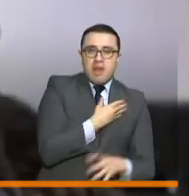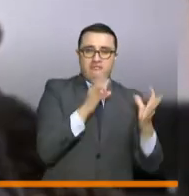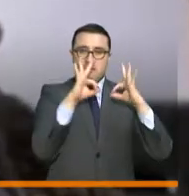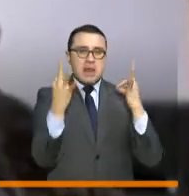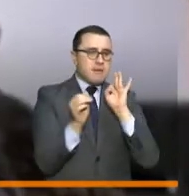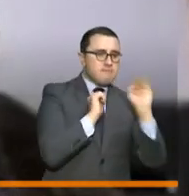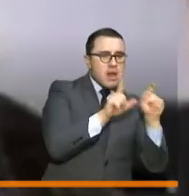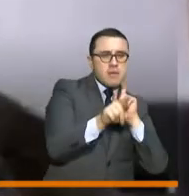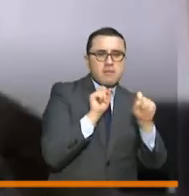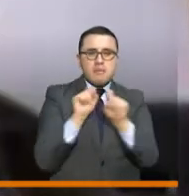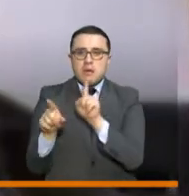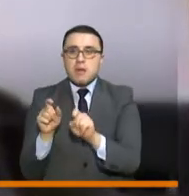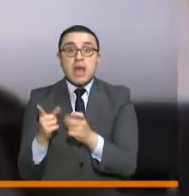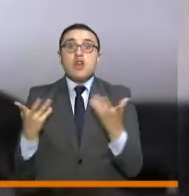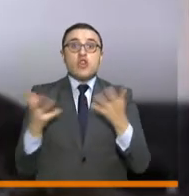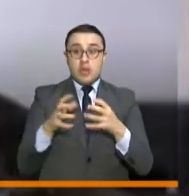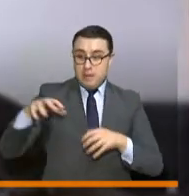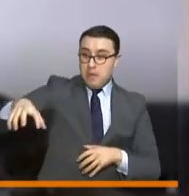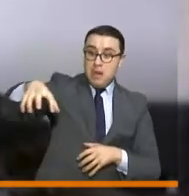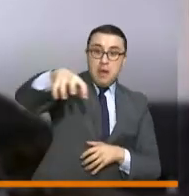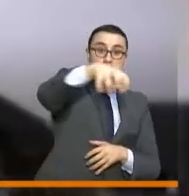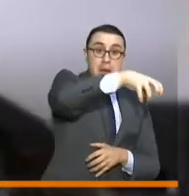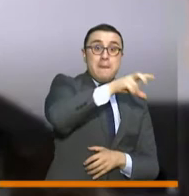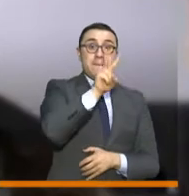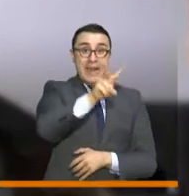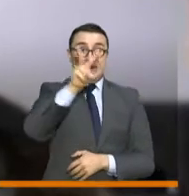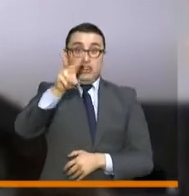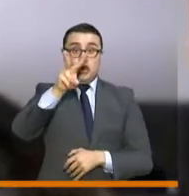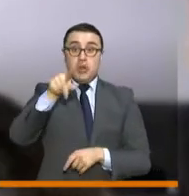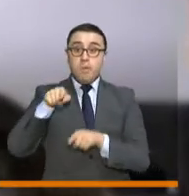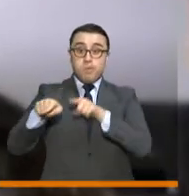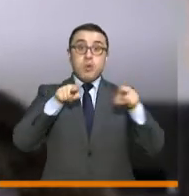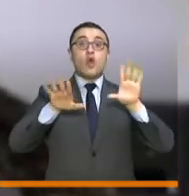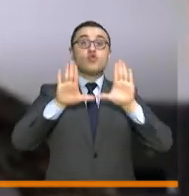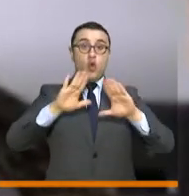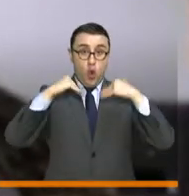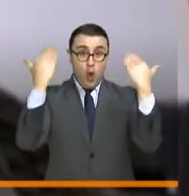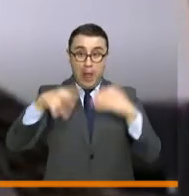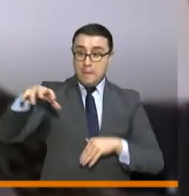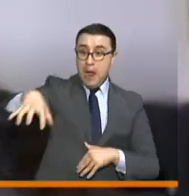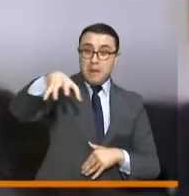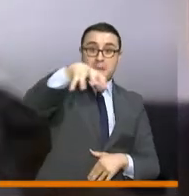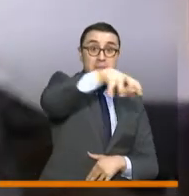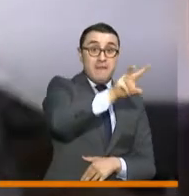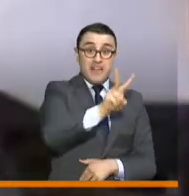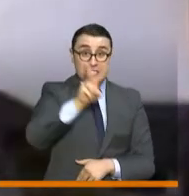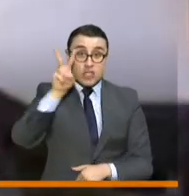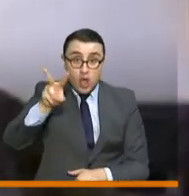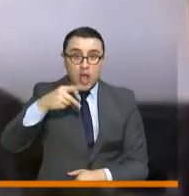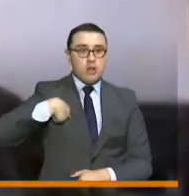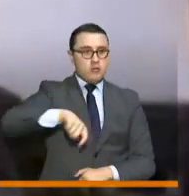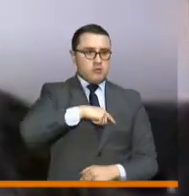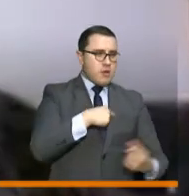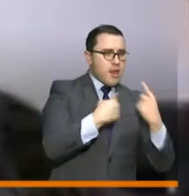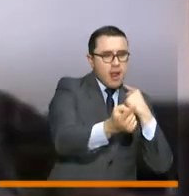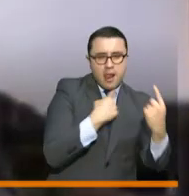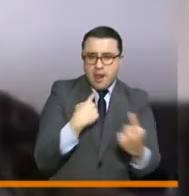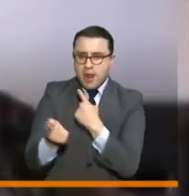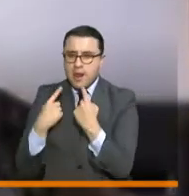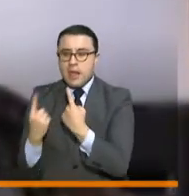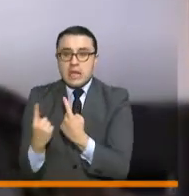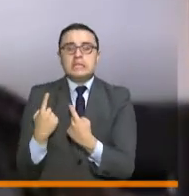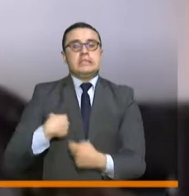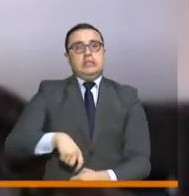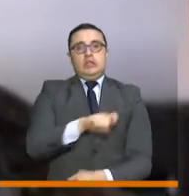en nuestras 22 sedes que conforman esta institución educativa. Nosotros tenemos unas situaciones bastante